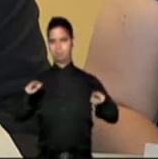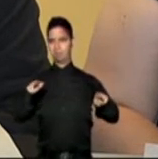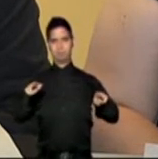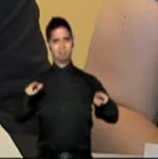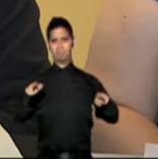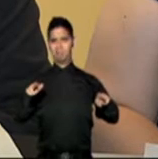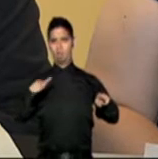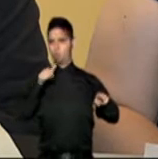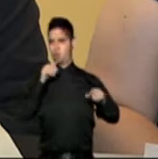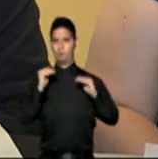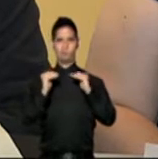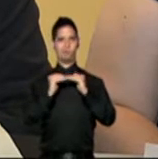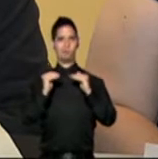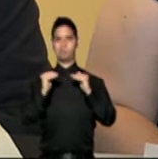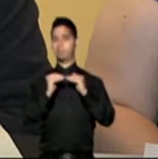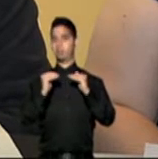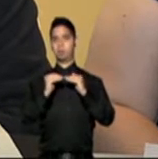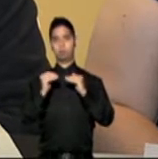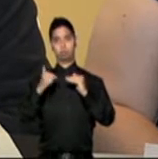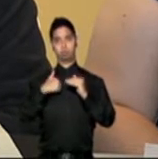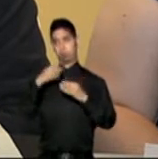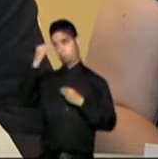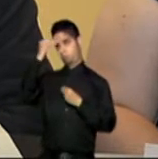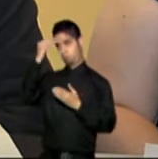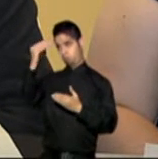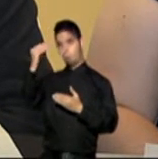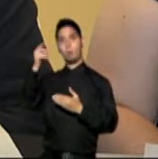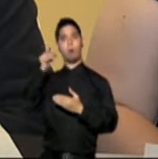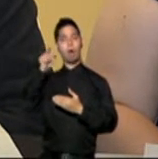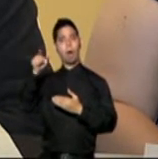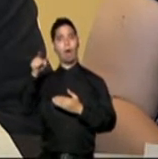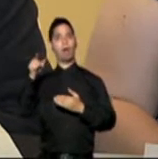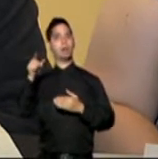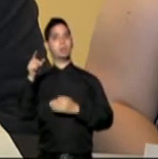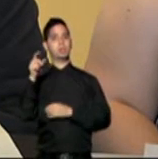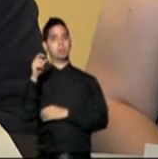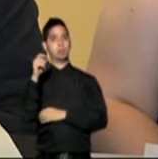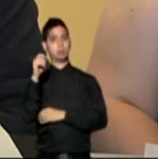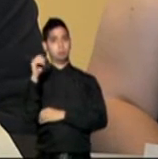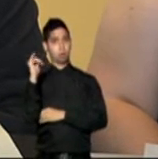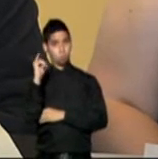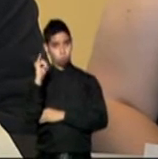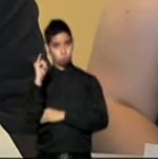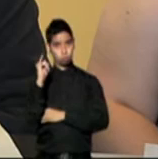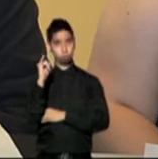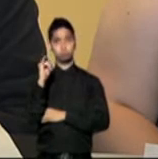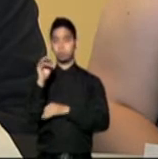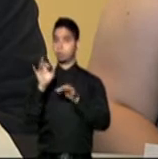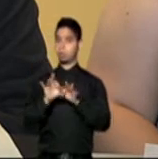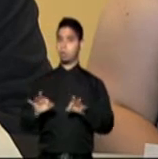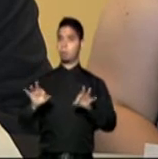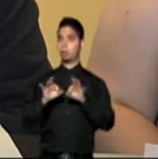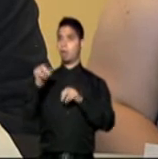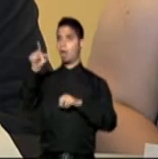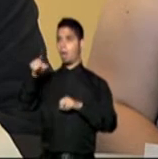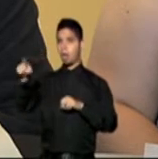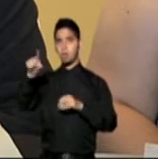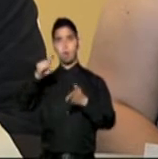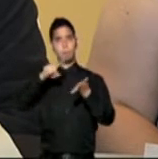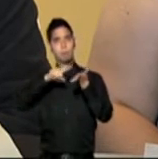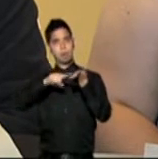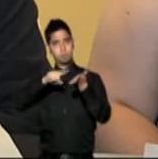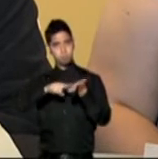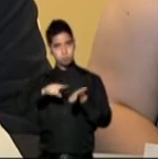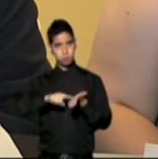permitirse y nosotros le pedimos al Comisionado de Seguro, a CMS, que hagan una auditoría integral real de las